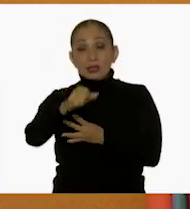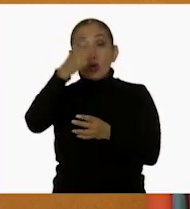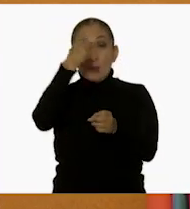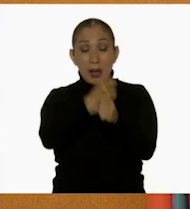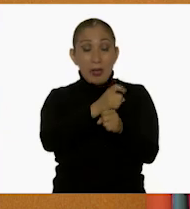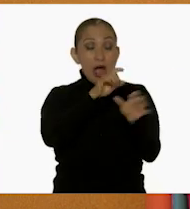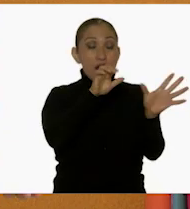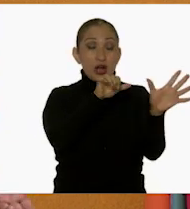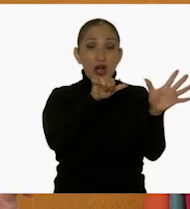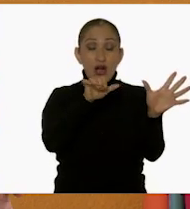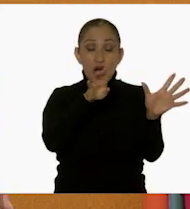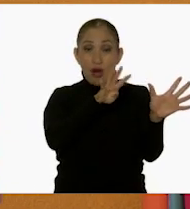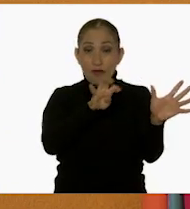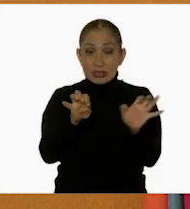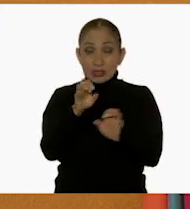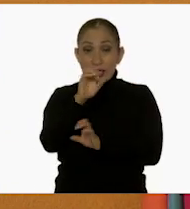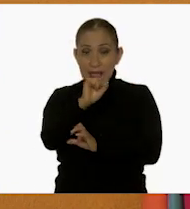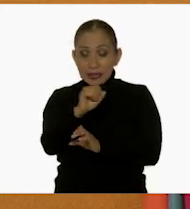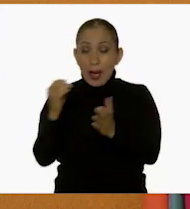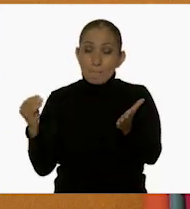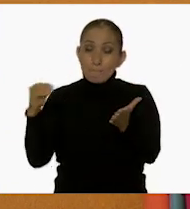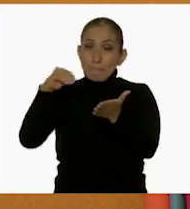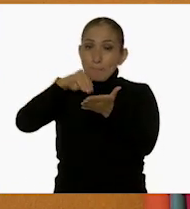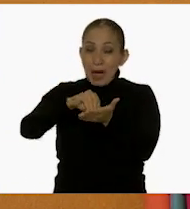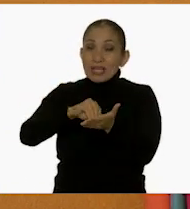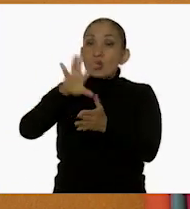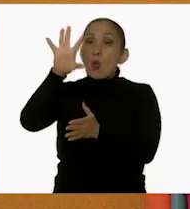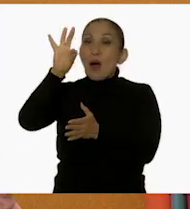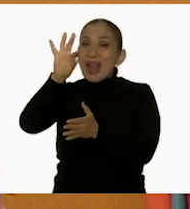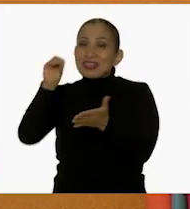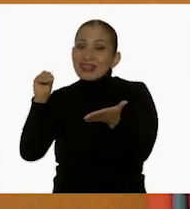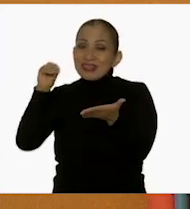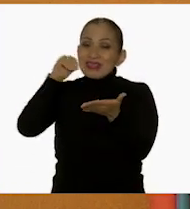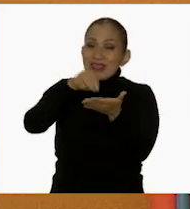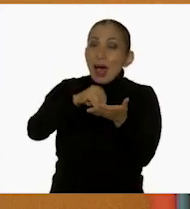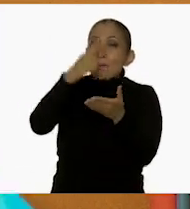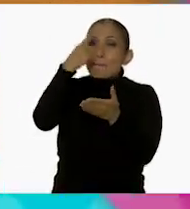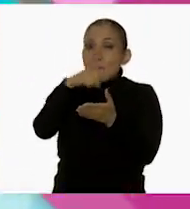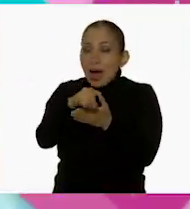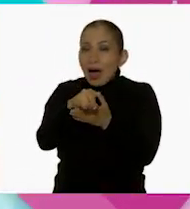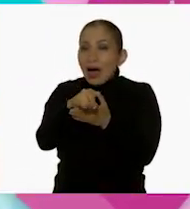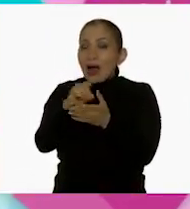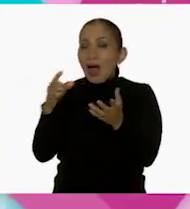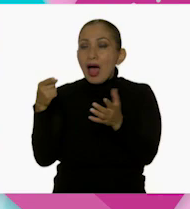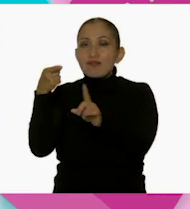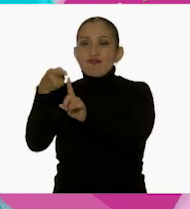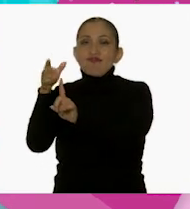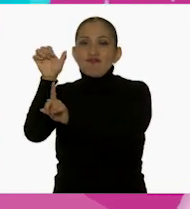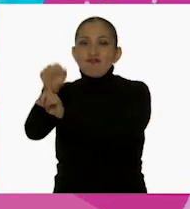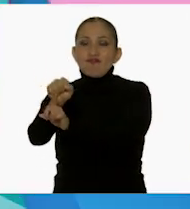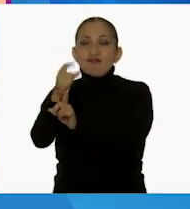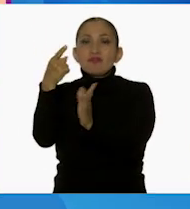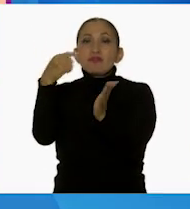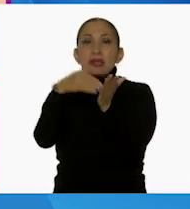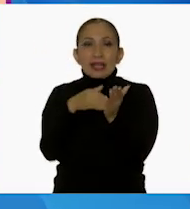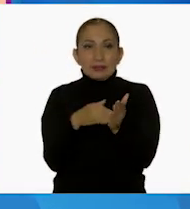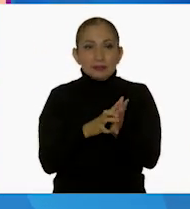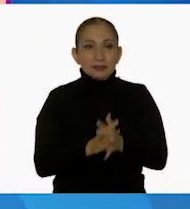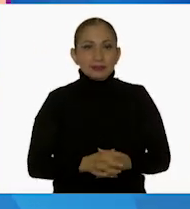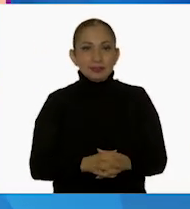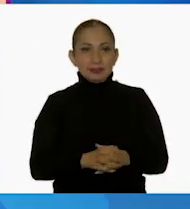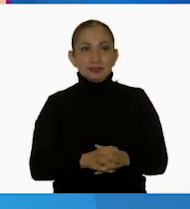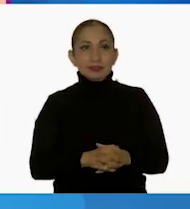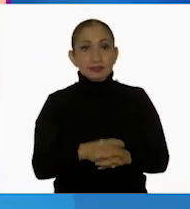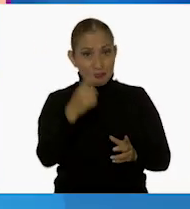de 960, le hacía falta que le sumáramos 40 para poder llegar nosotros a mil. Así es.